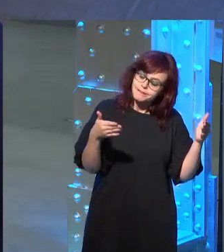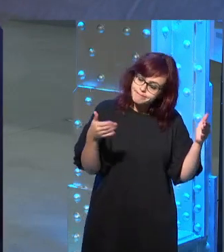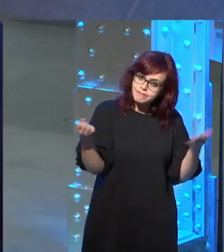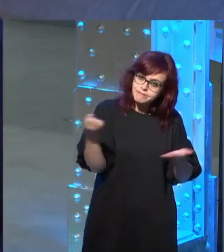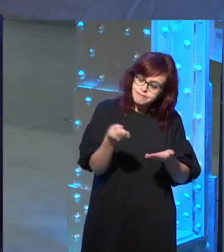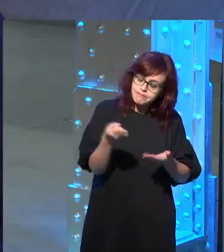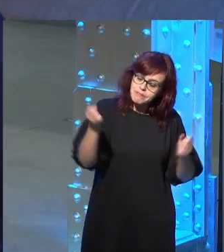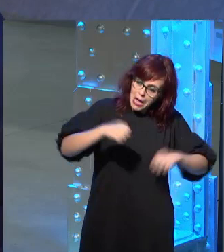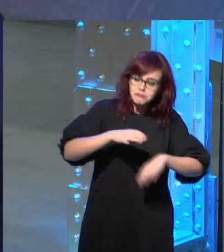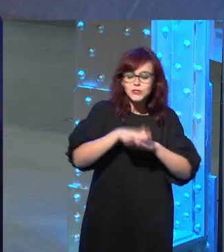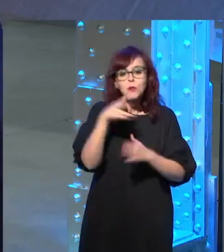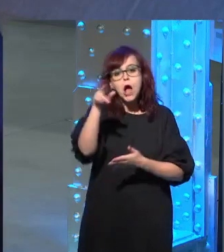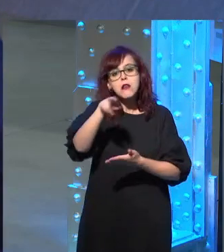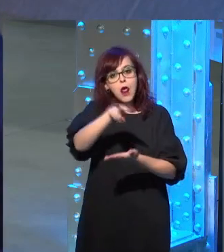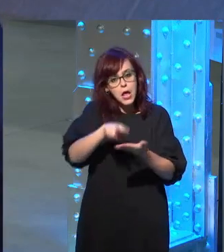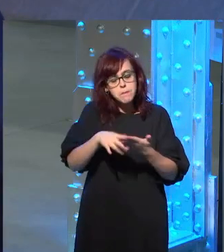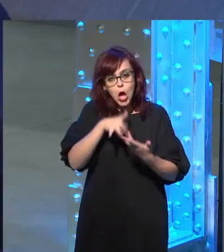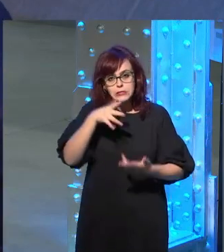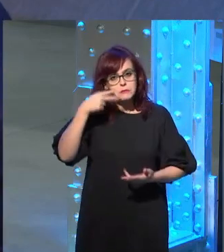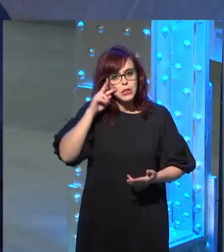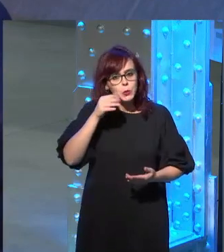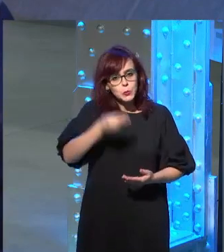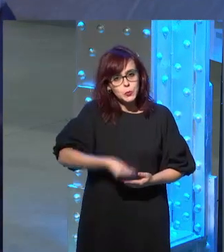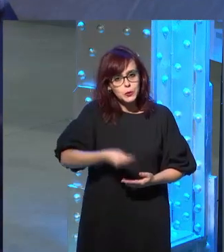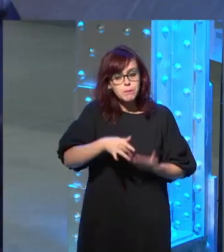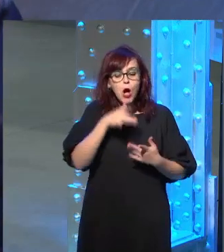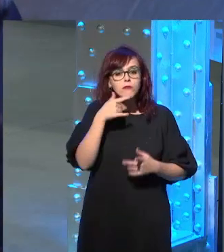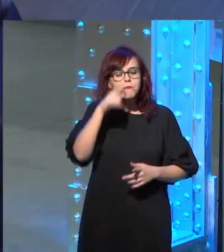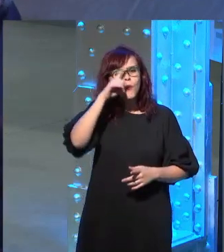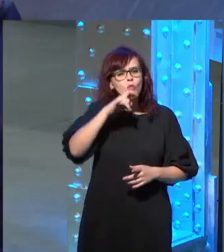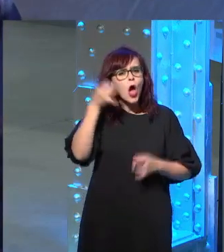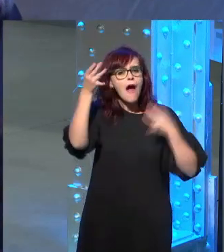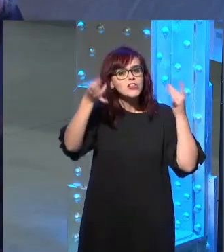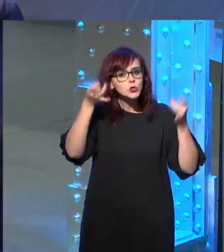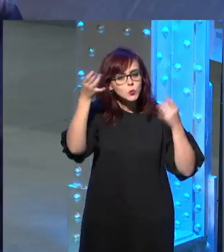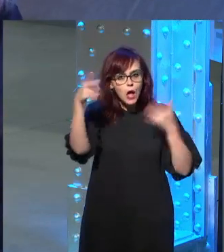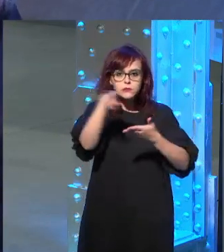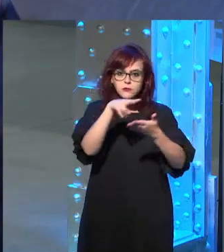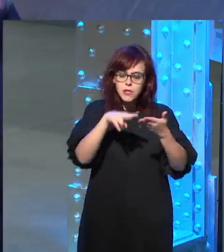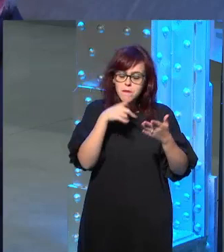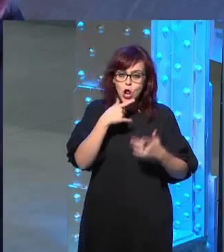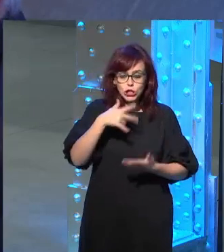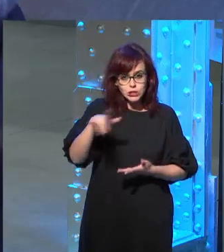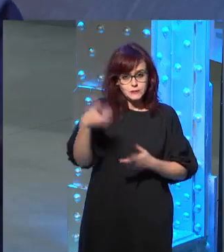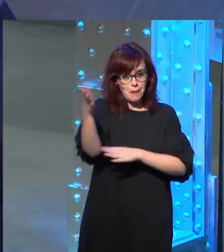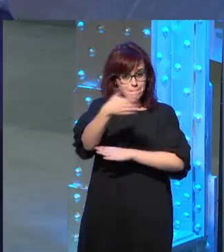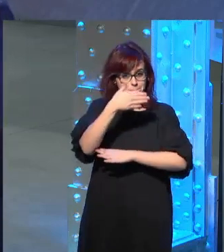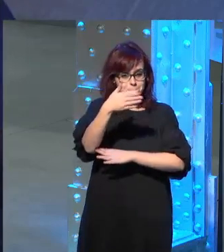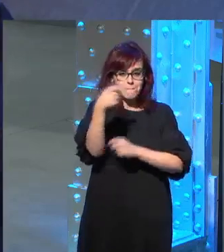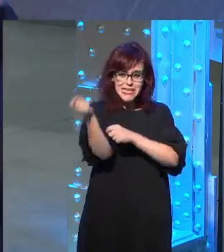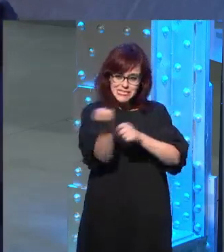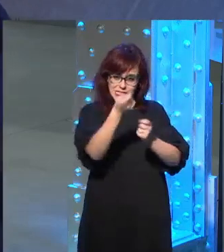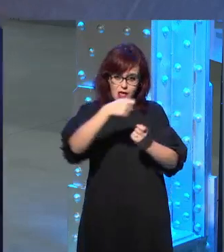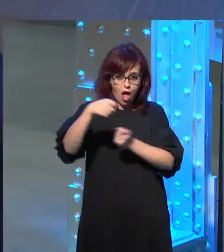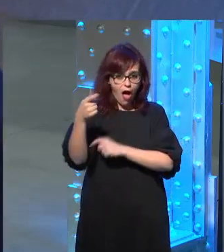experiencia maravillosa porque yo tenía el recuerdo de una novela de aventuras y desde luego Los Miserables es una novela de aventuras pero